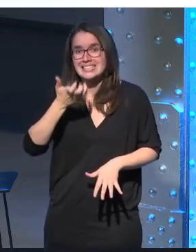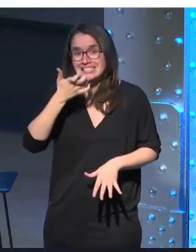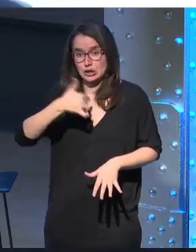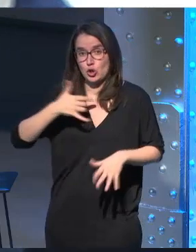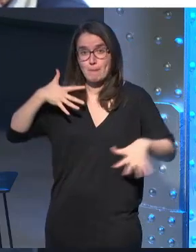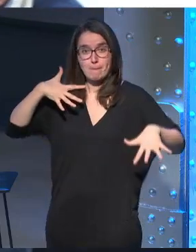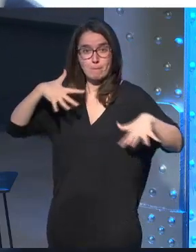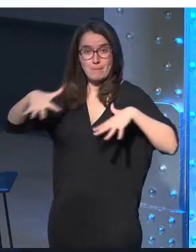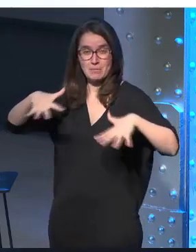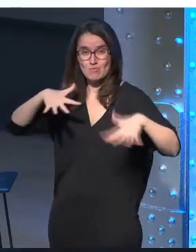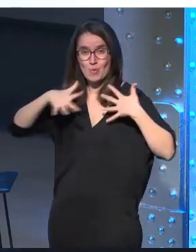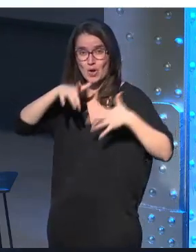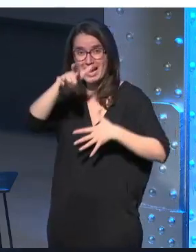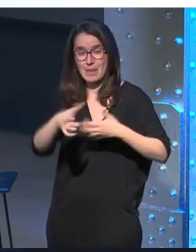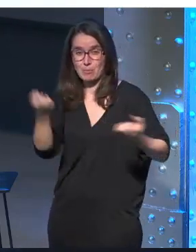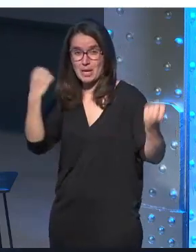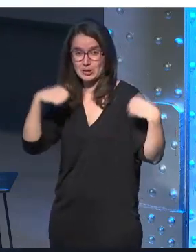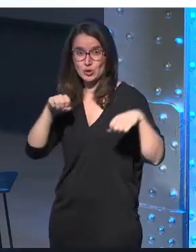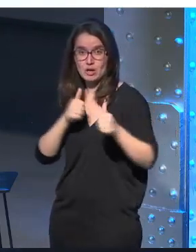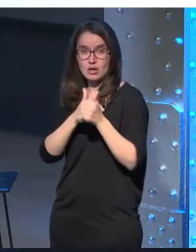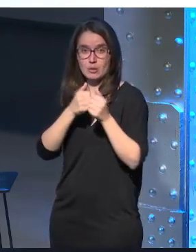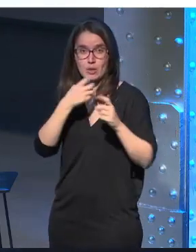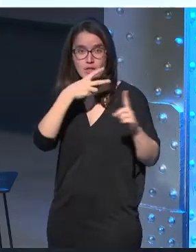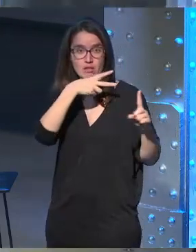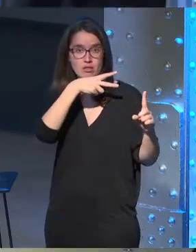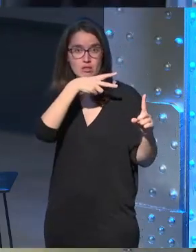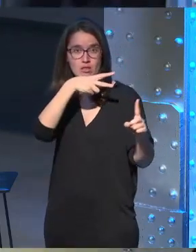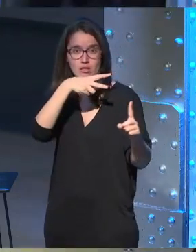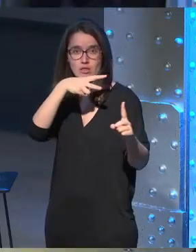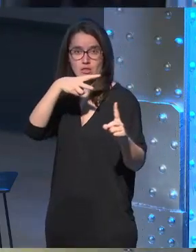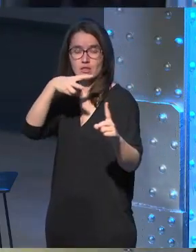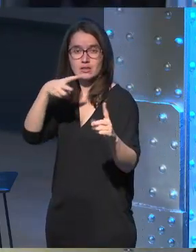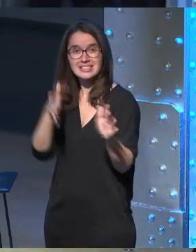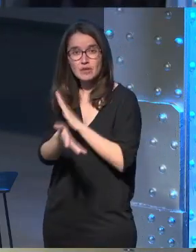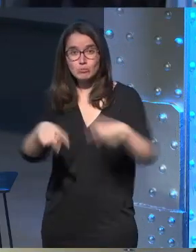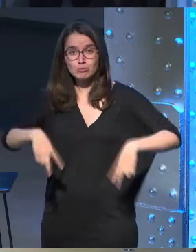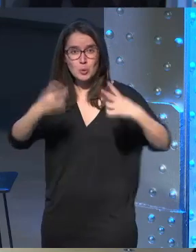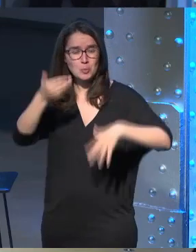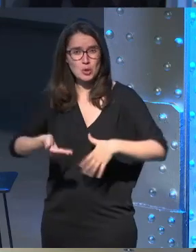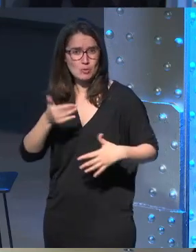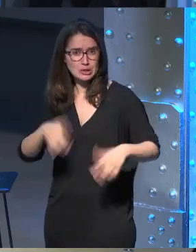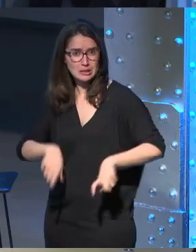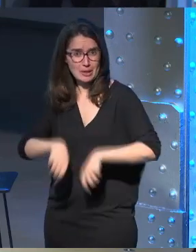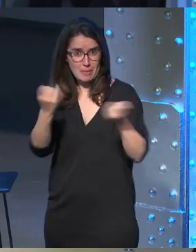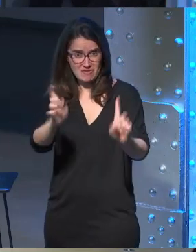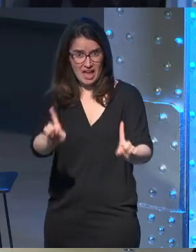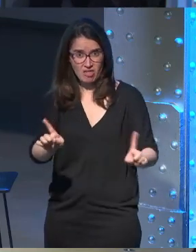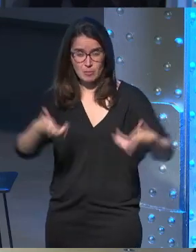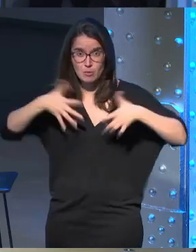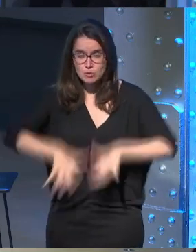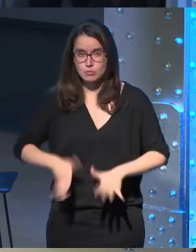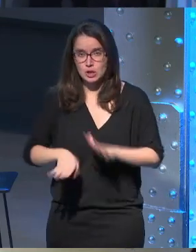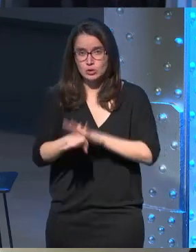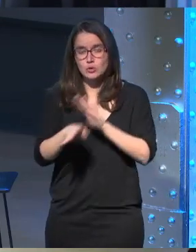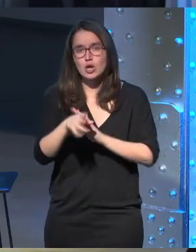yo me muevo que el personaje me siga con la mirada el contacto ocular es fundamental para no romper esta inmersión eso ya